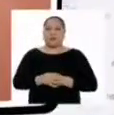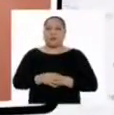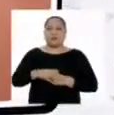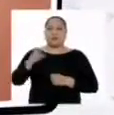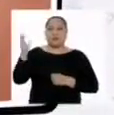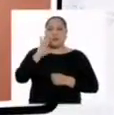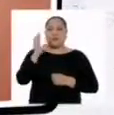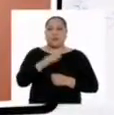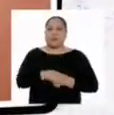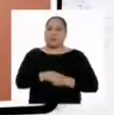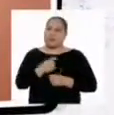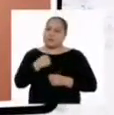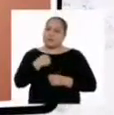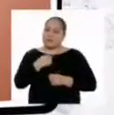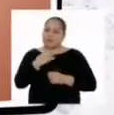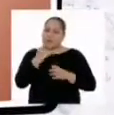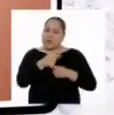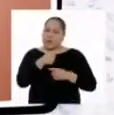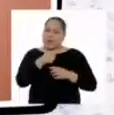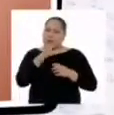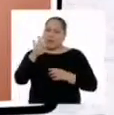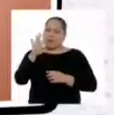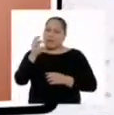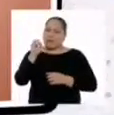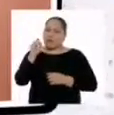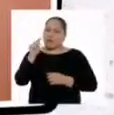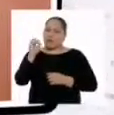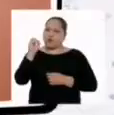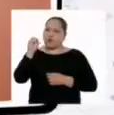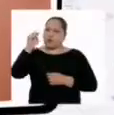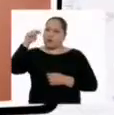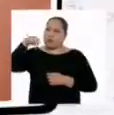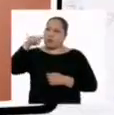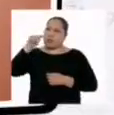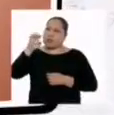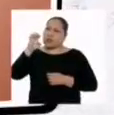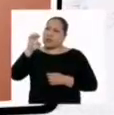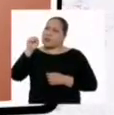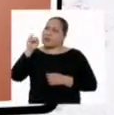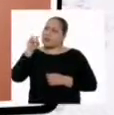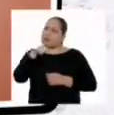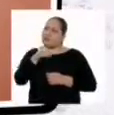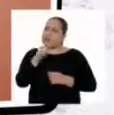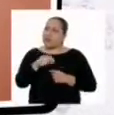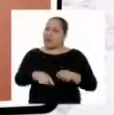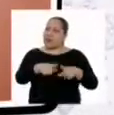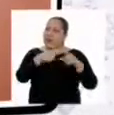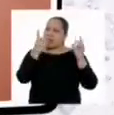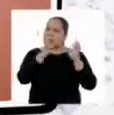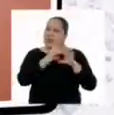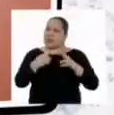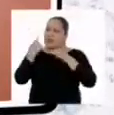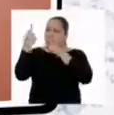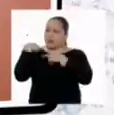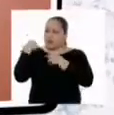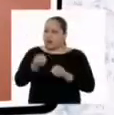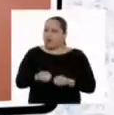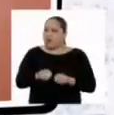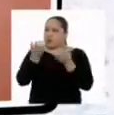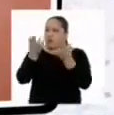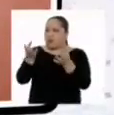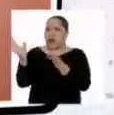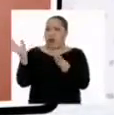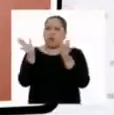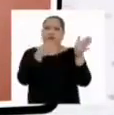Hola, el realizar la fotosíntesis en las plantas es una gran responsabilidad, porque es el proceso que produce el